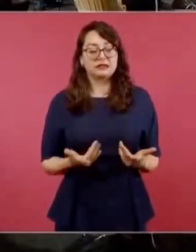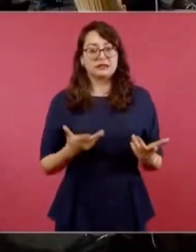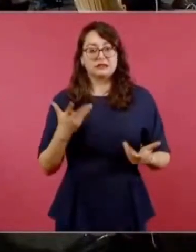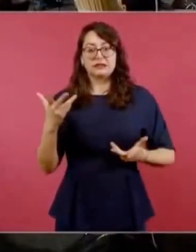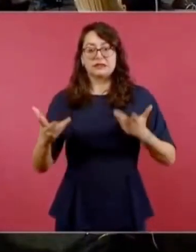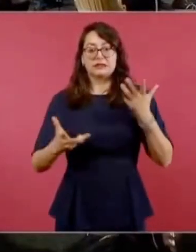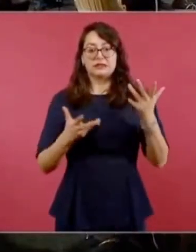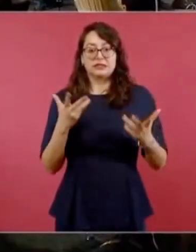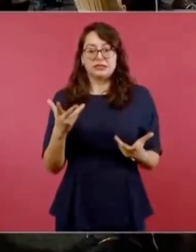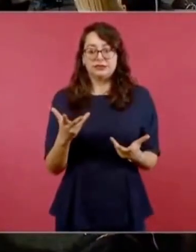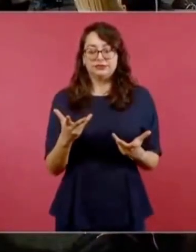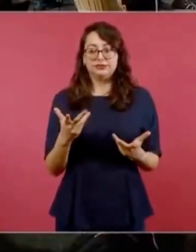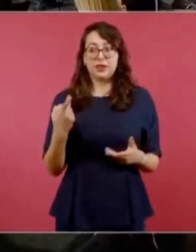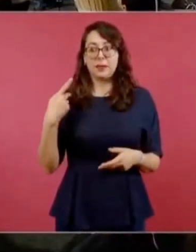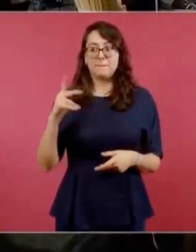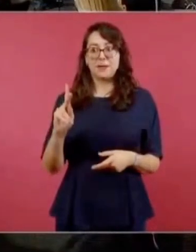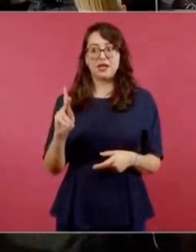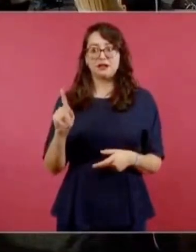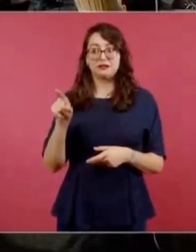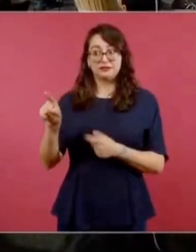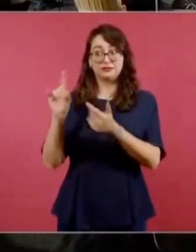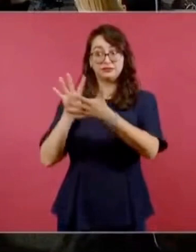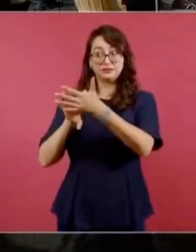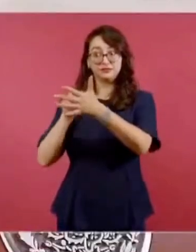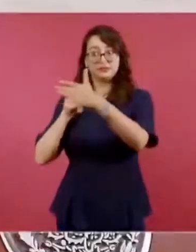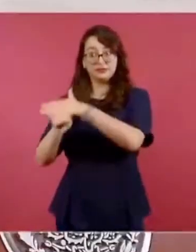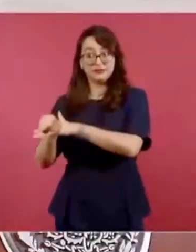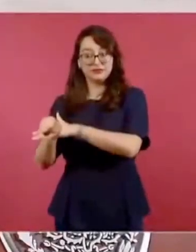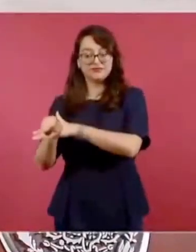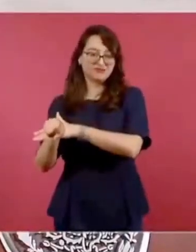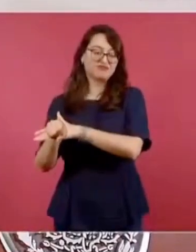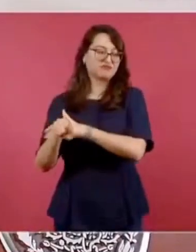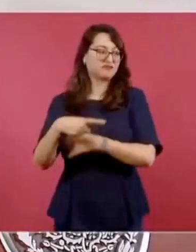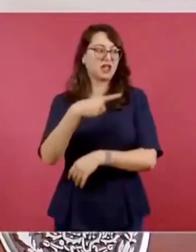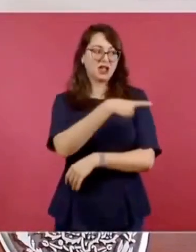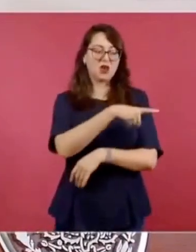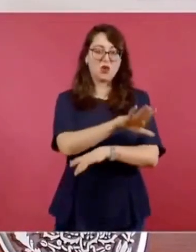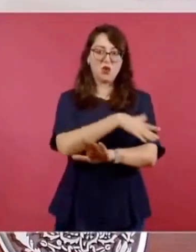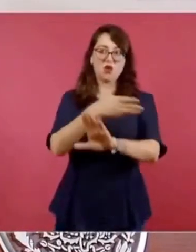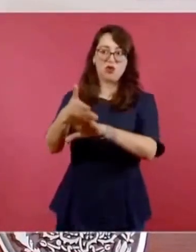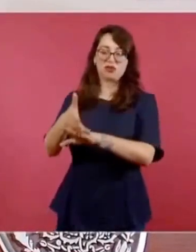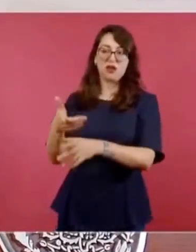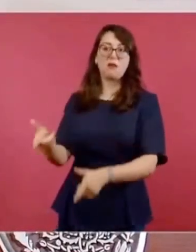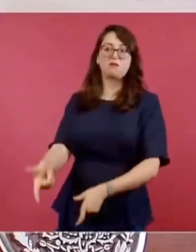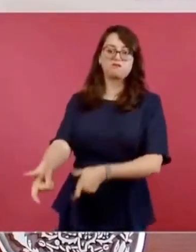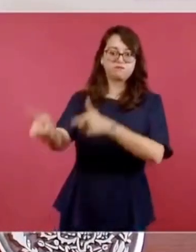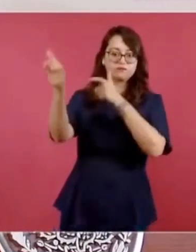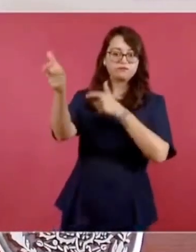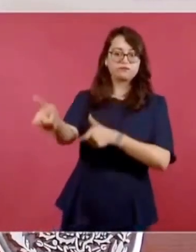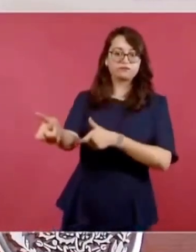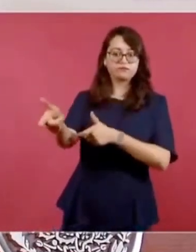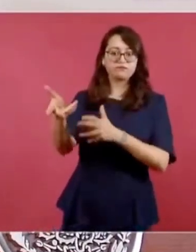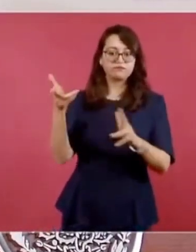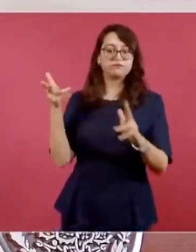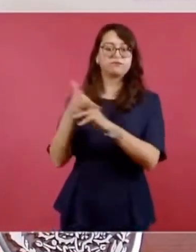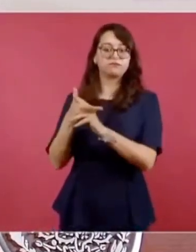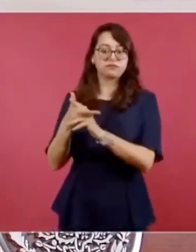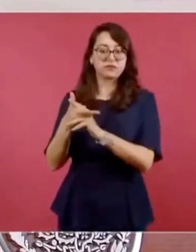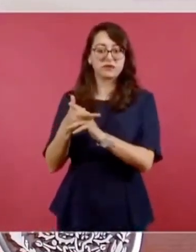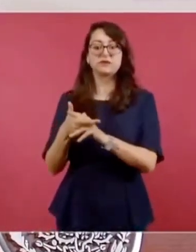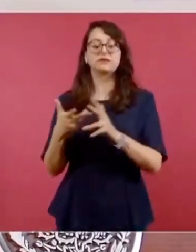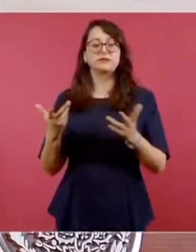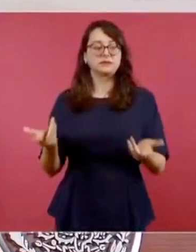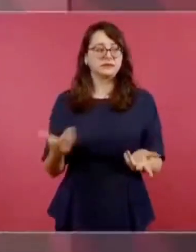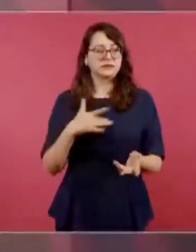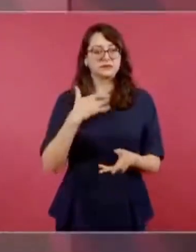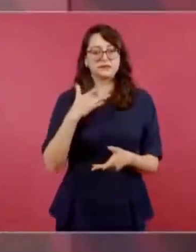por temor de que le fusilara. Así ordenó que